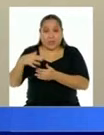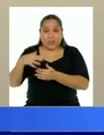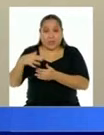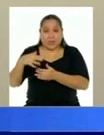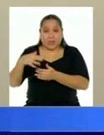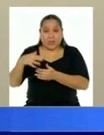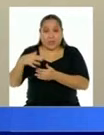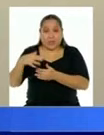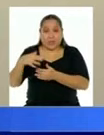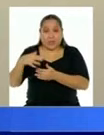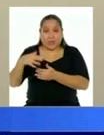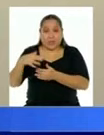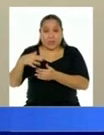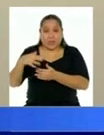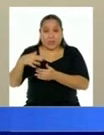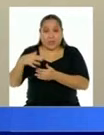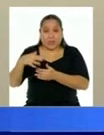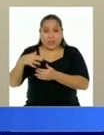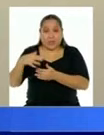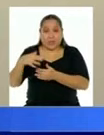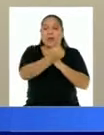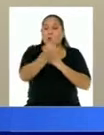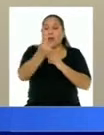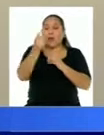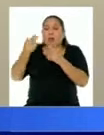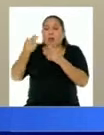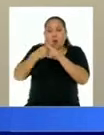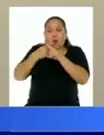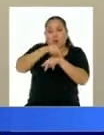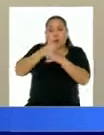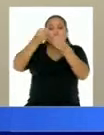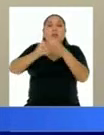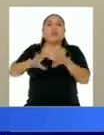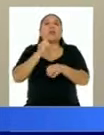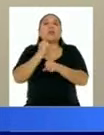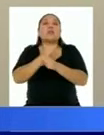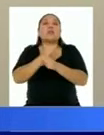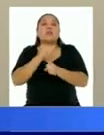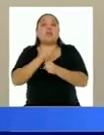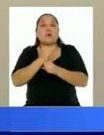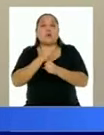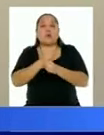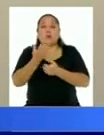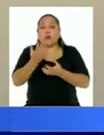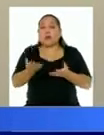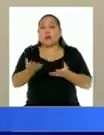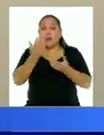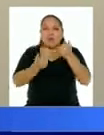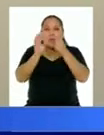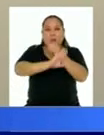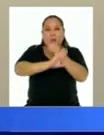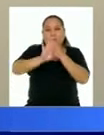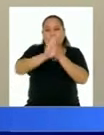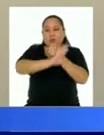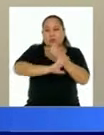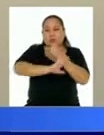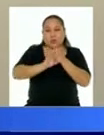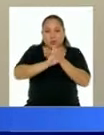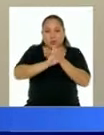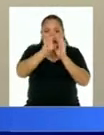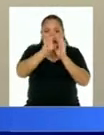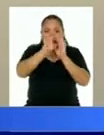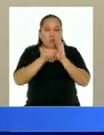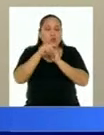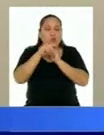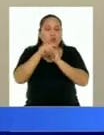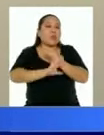derecho fundamental que es el de la pensión para los ciudadanos que aportan a estos fondos. Y va a depender del Congreso el proceso